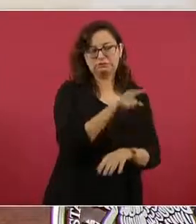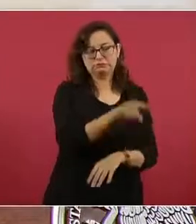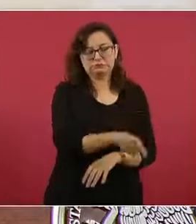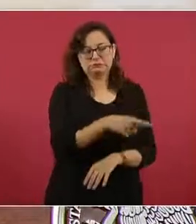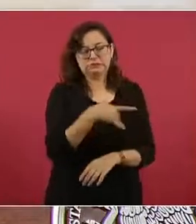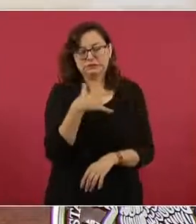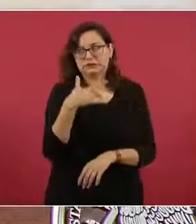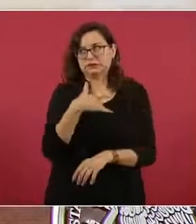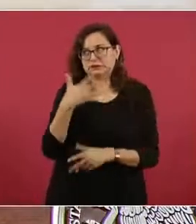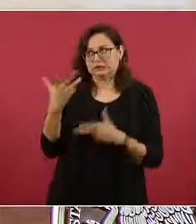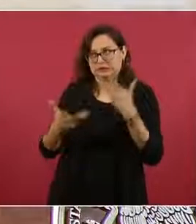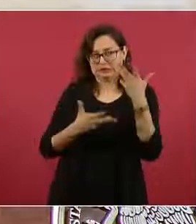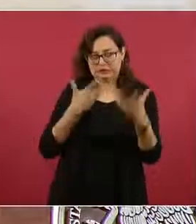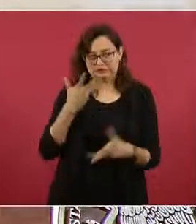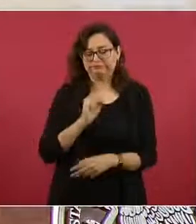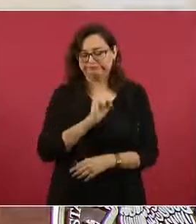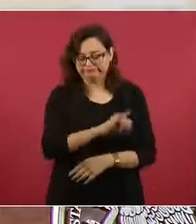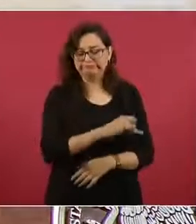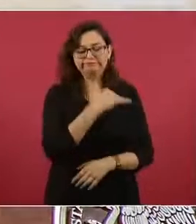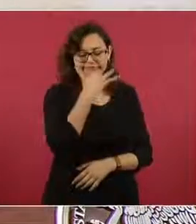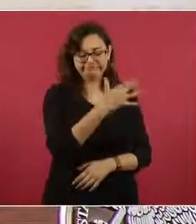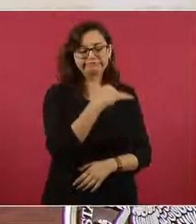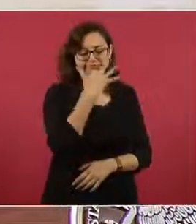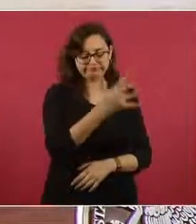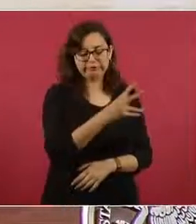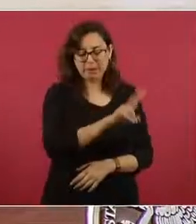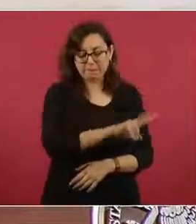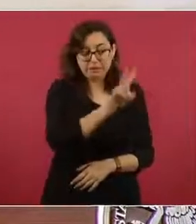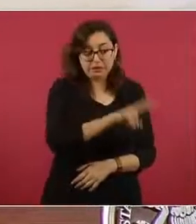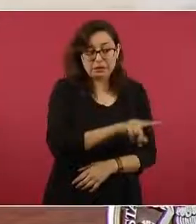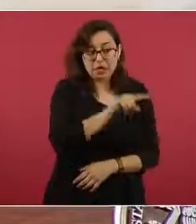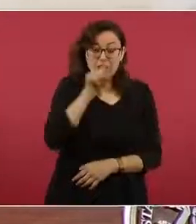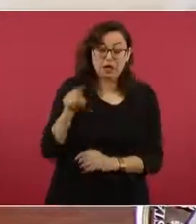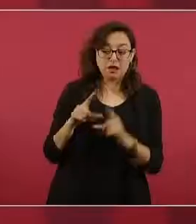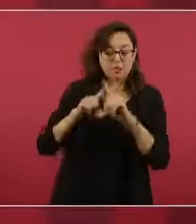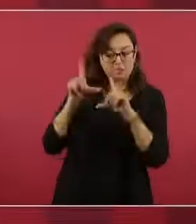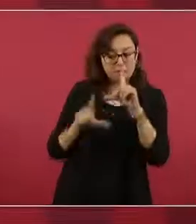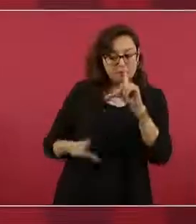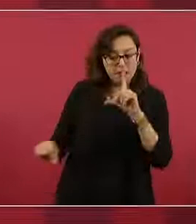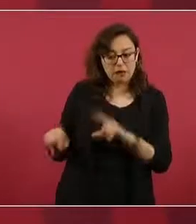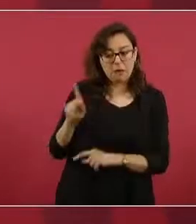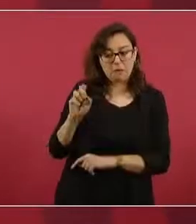sobornos a funcionarios de Petróleos Mexicanos.